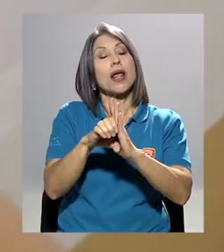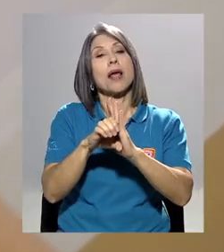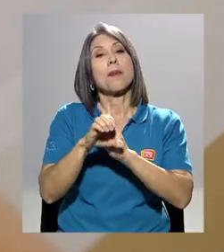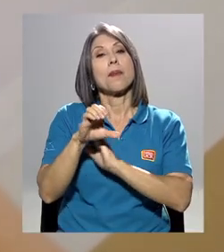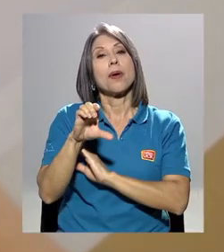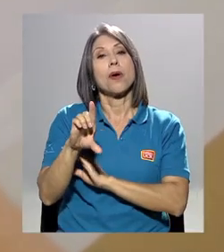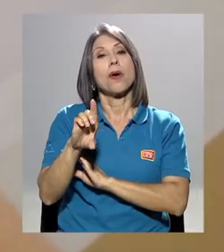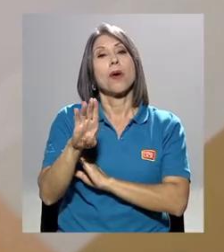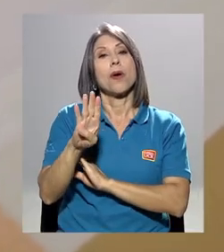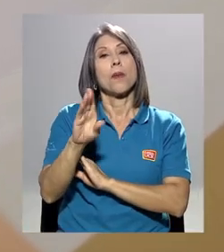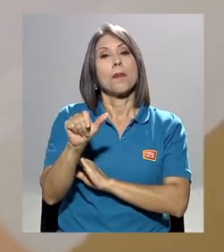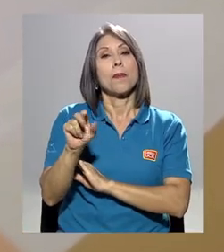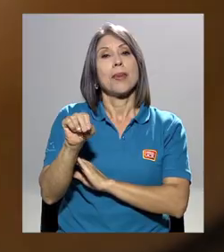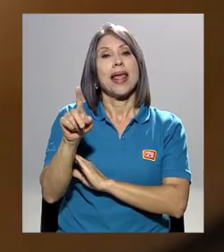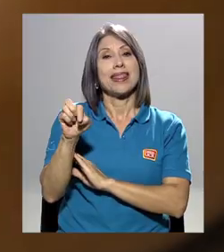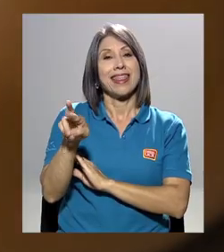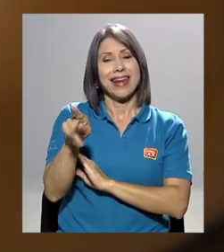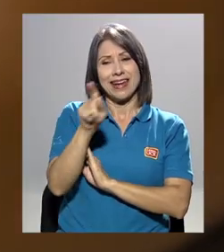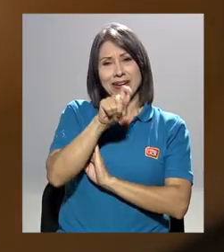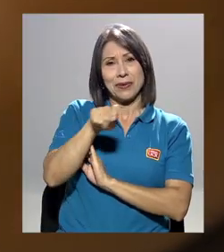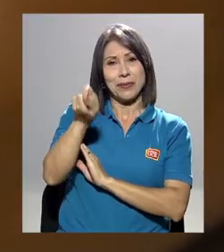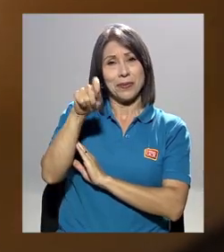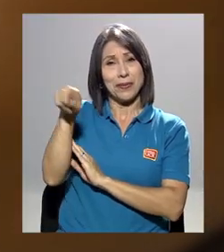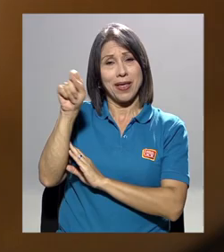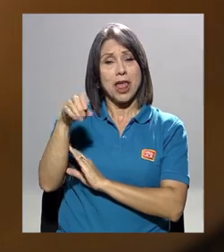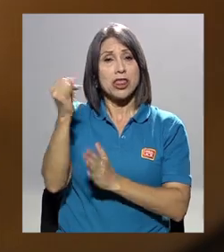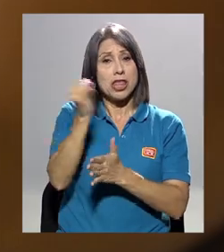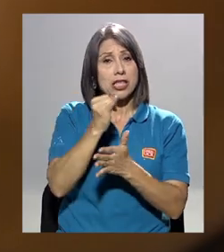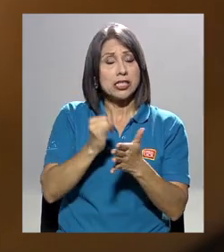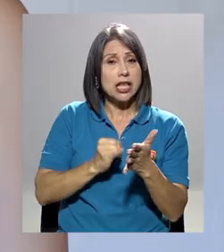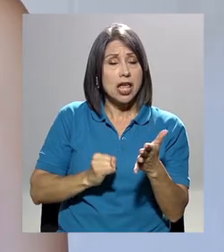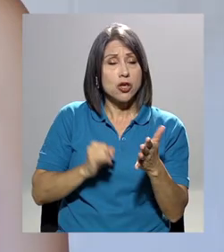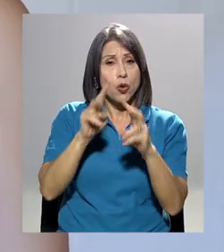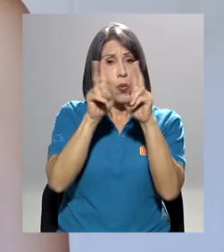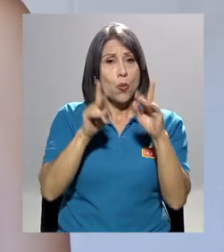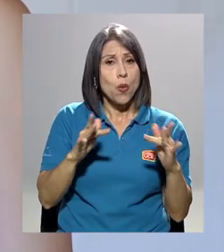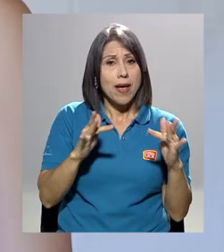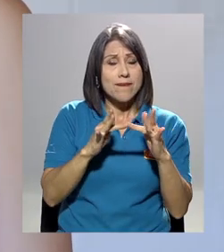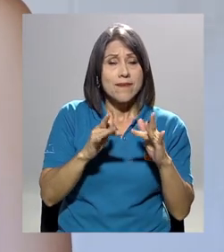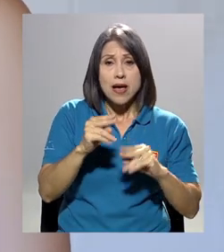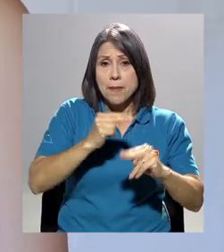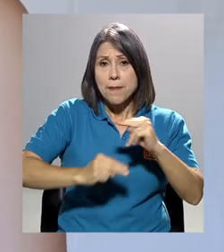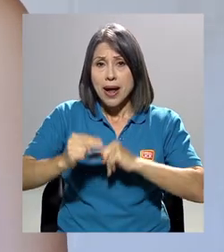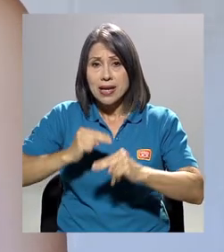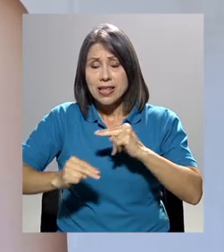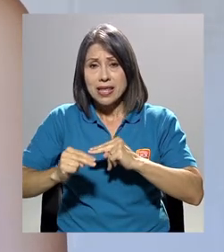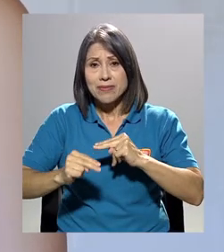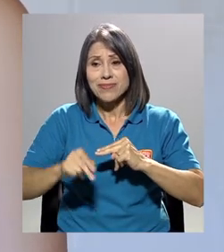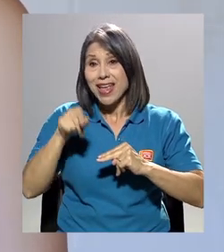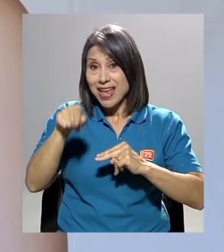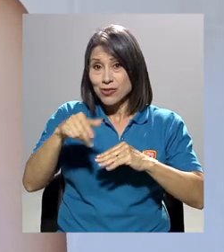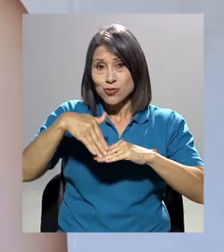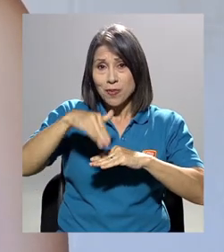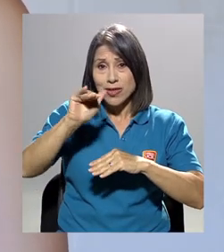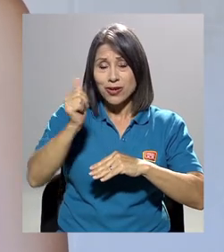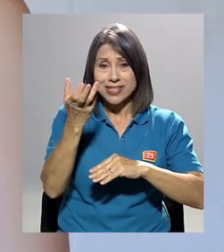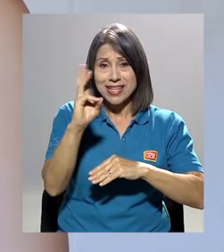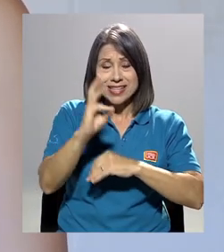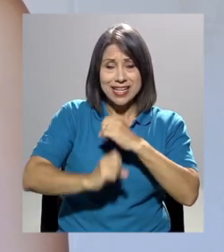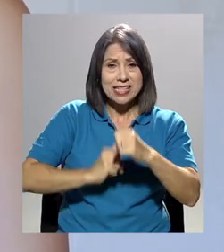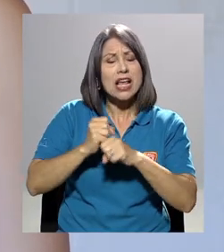de marketing. Estos cursos están dirigidos en este momento para mayores de 16 años